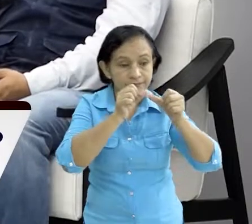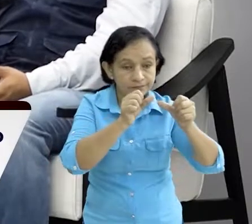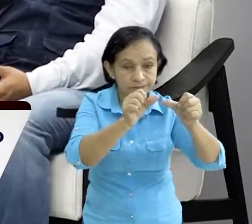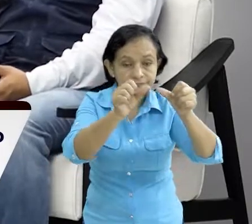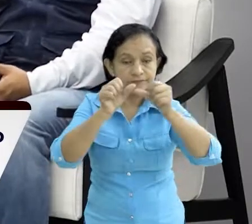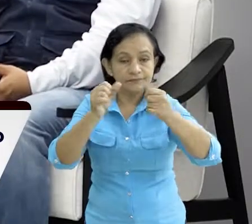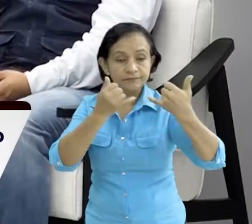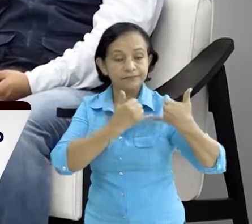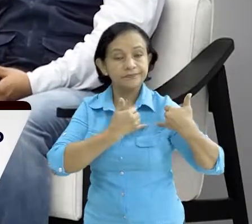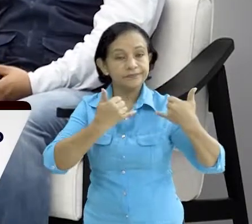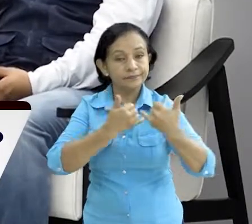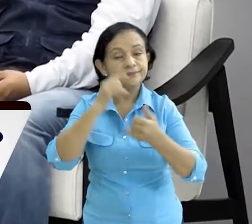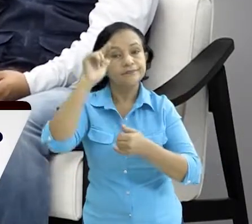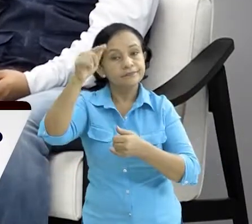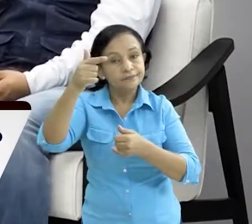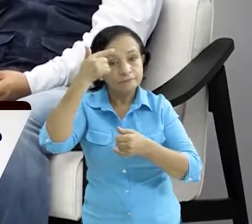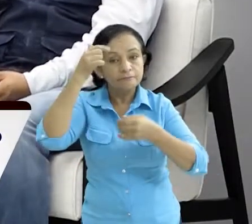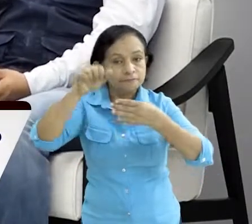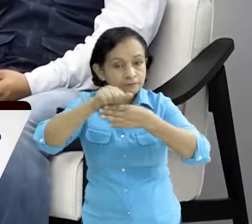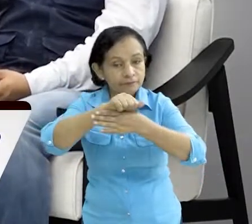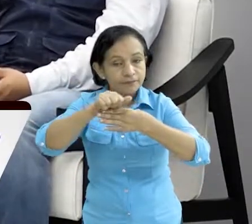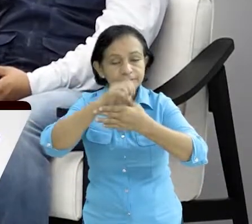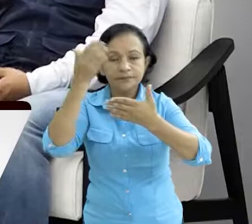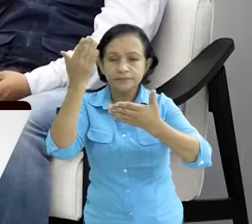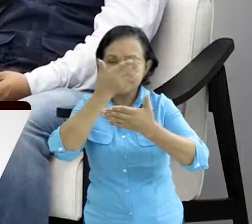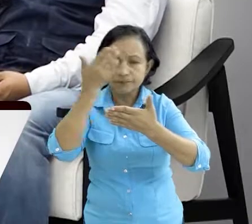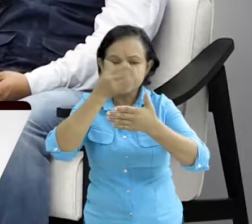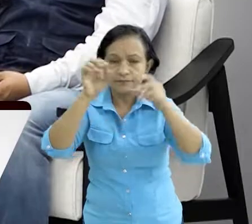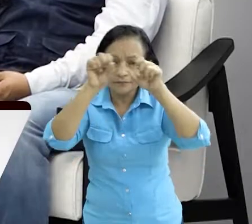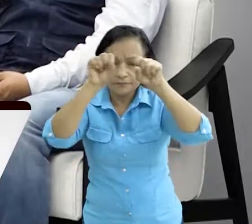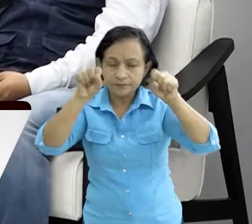instituciones de gobierno, preparándonos, estudiando,